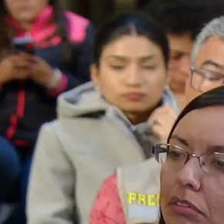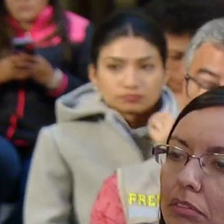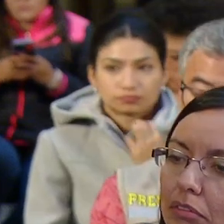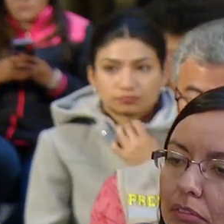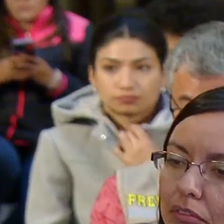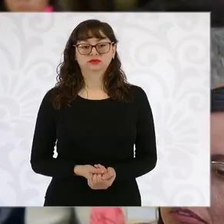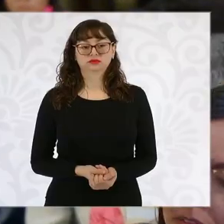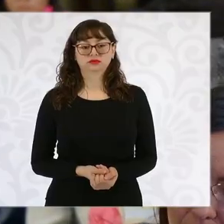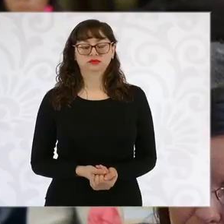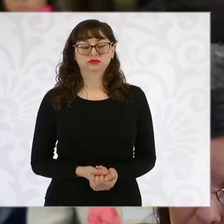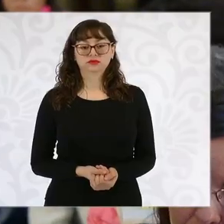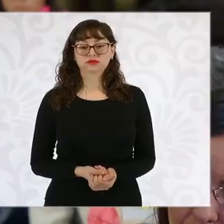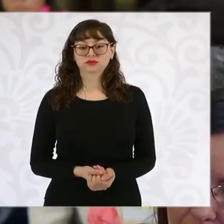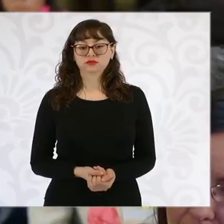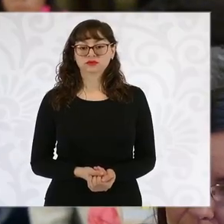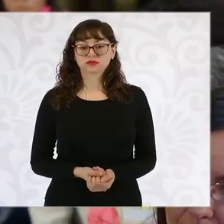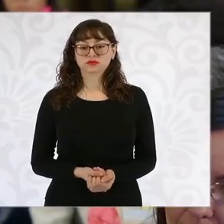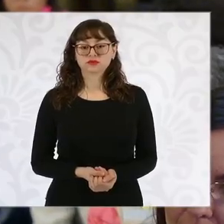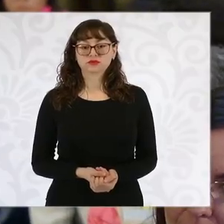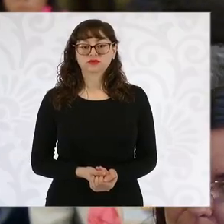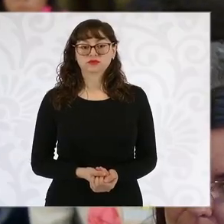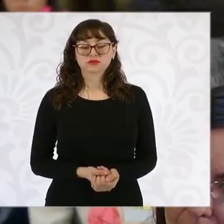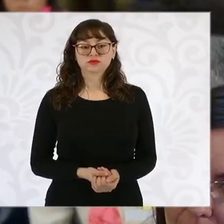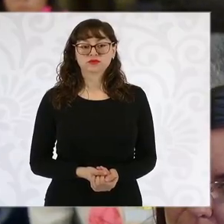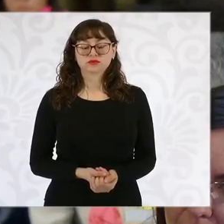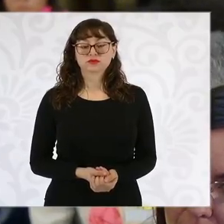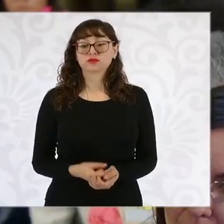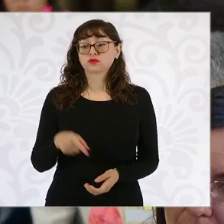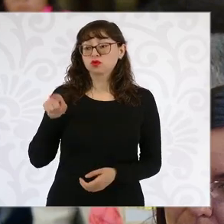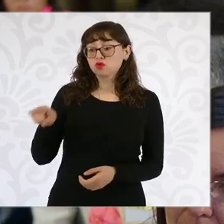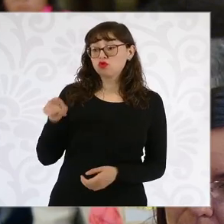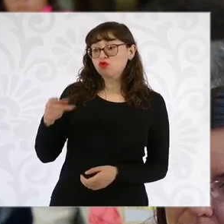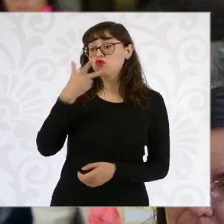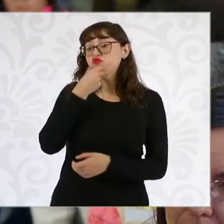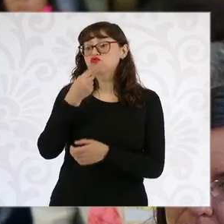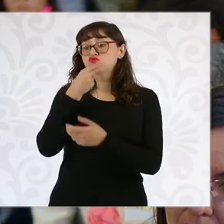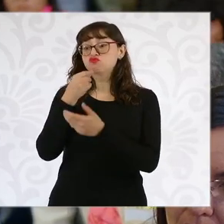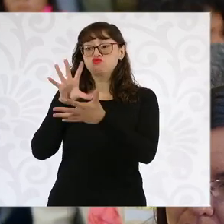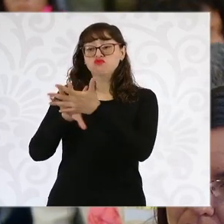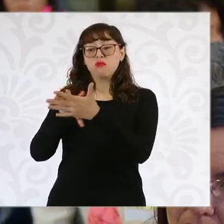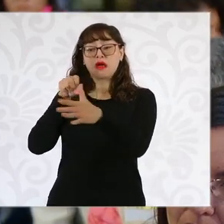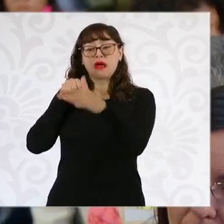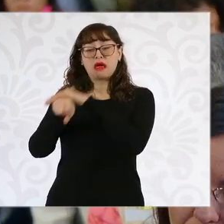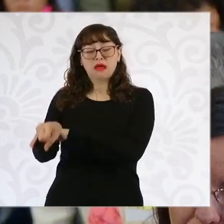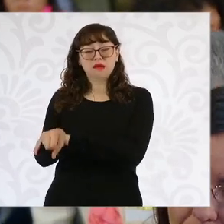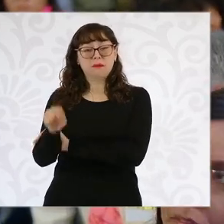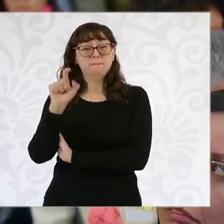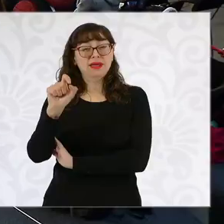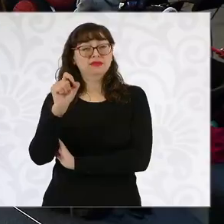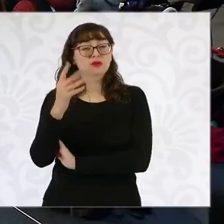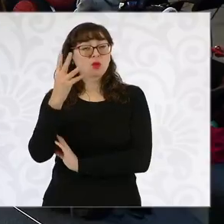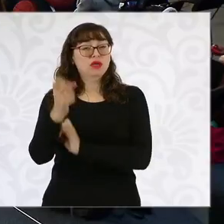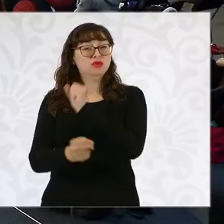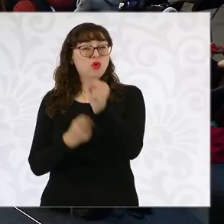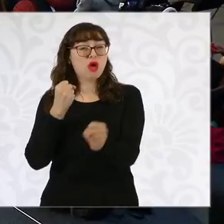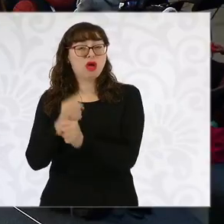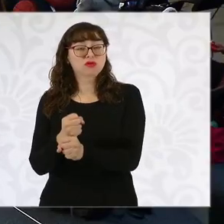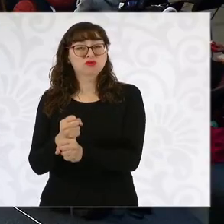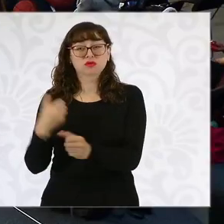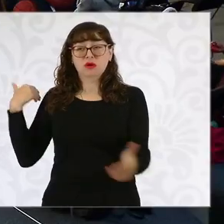de 24 años, 13 de los cuales los ha pasado sin sentencia. ¿Qué se puede hacer, presidenta, para